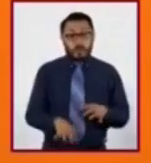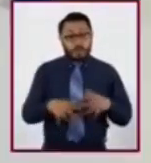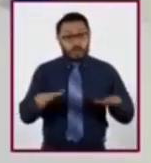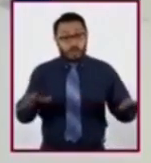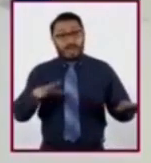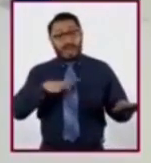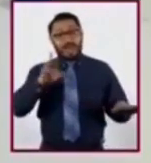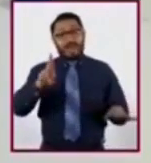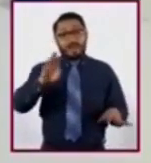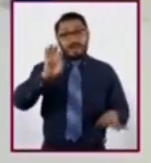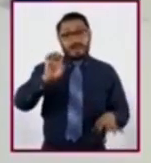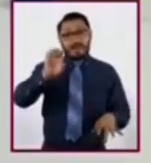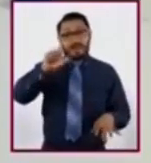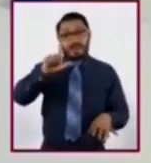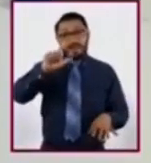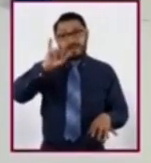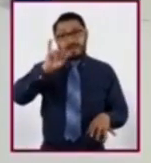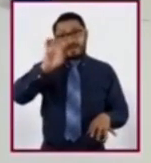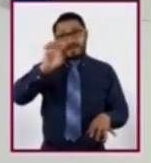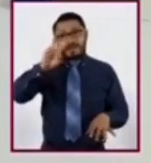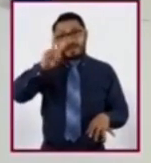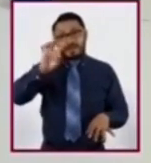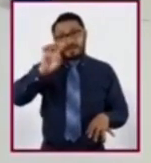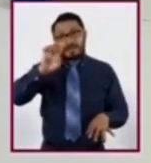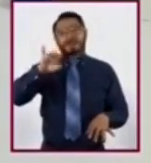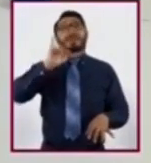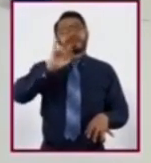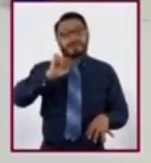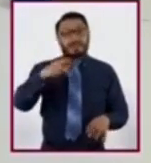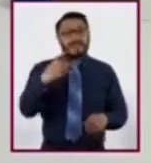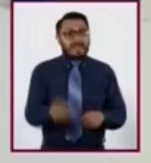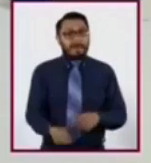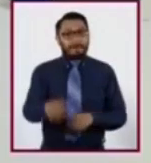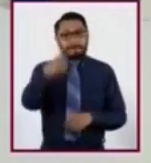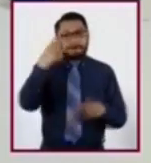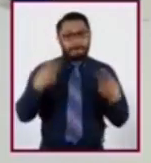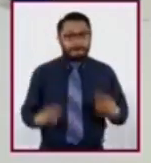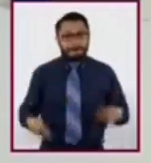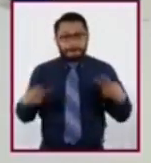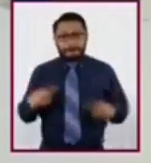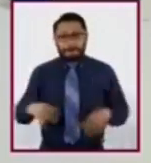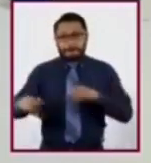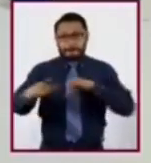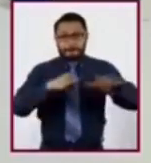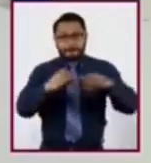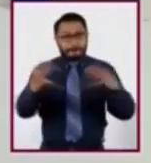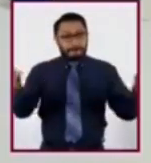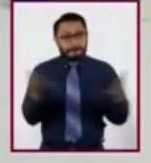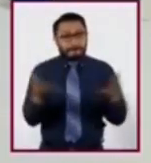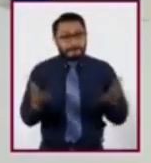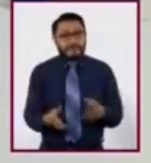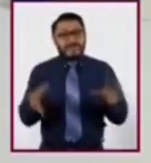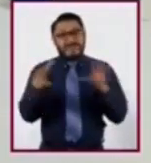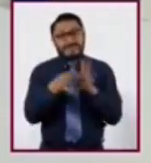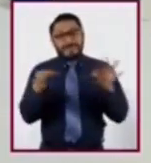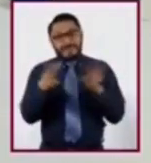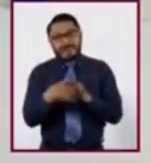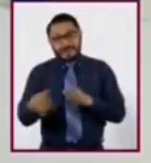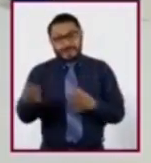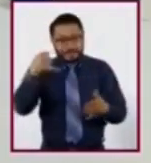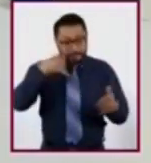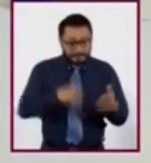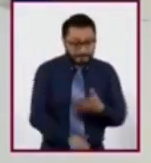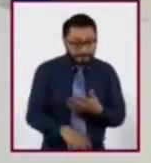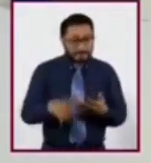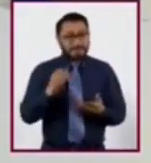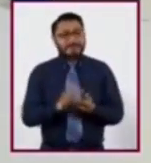relieve! Así es. Y la primera persona en hacer un mapa que describe parte del fondo oceánico y sus volcanes fue una geóloga y